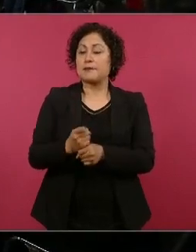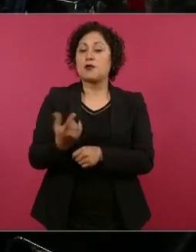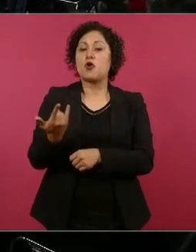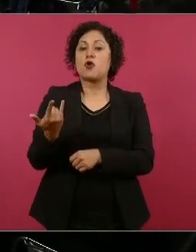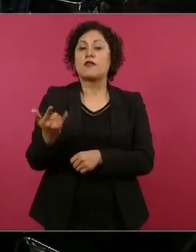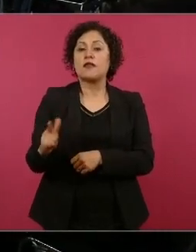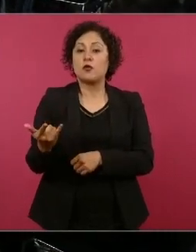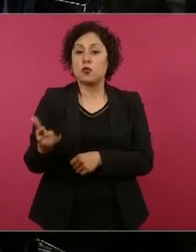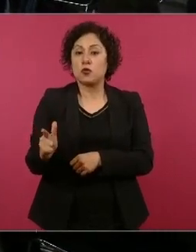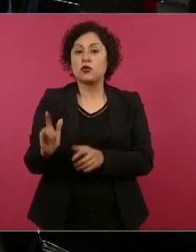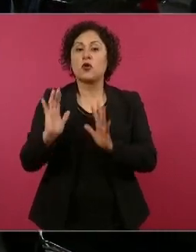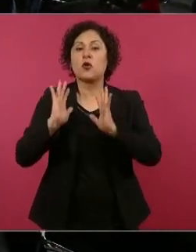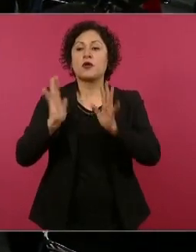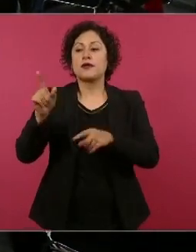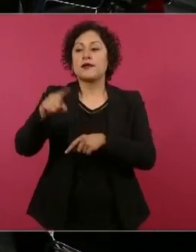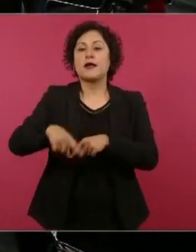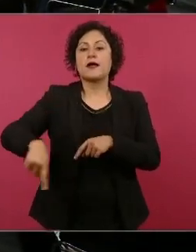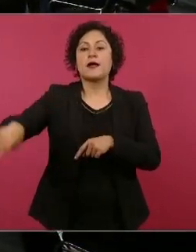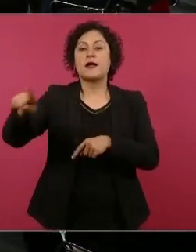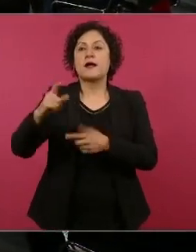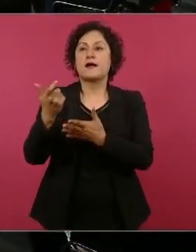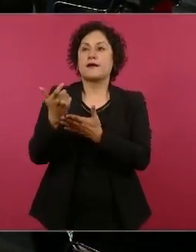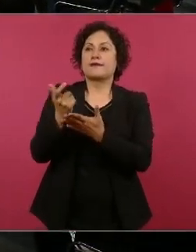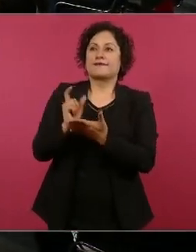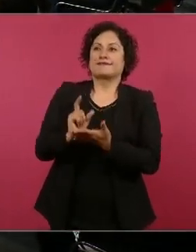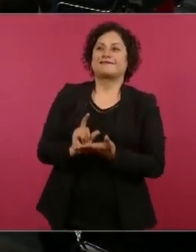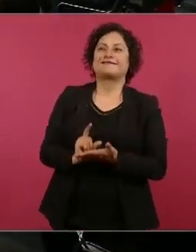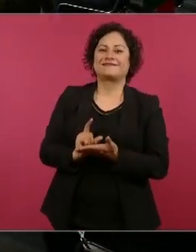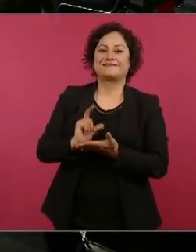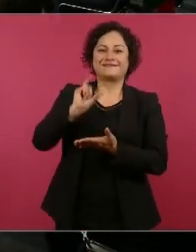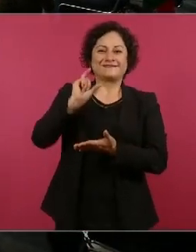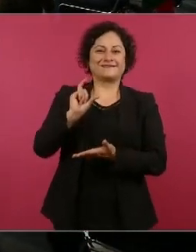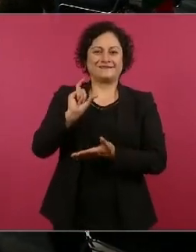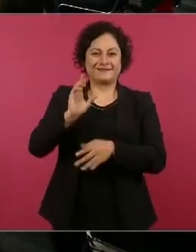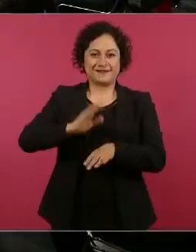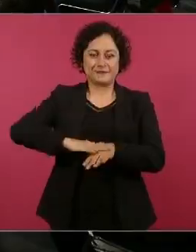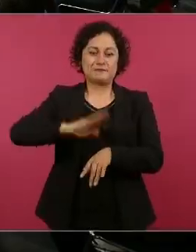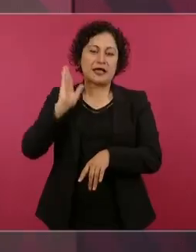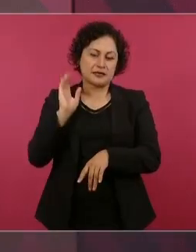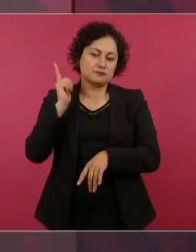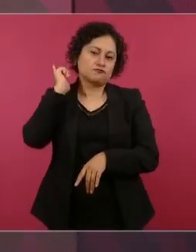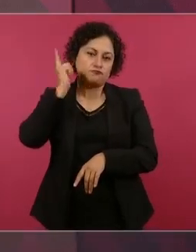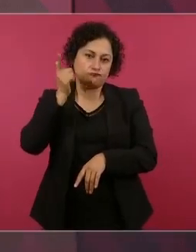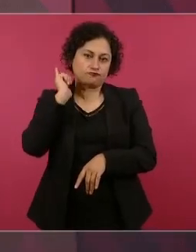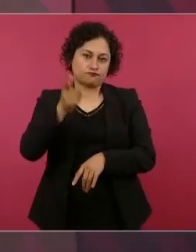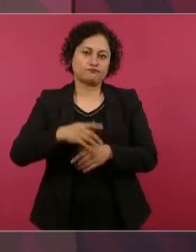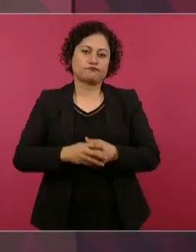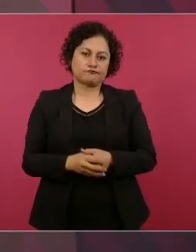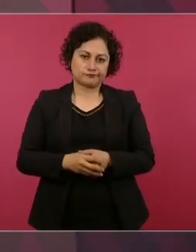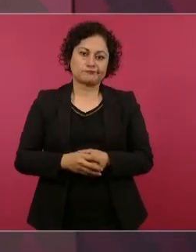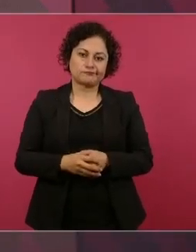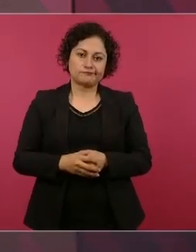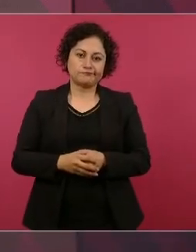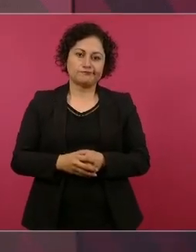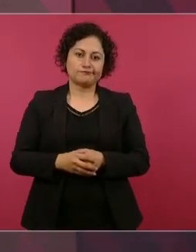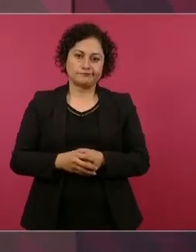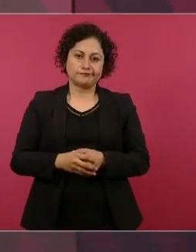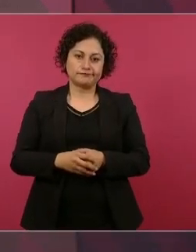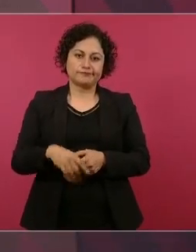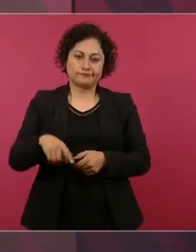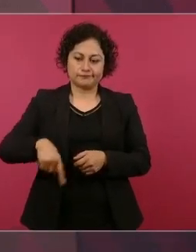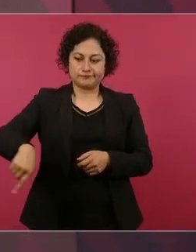su compensación el primer trabajador.